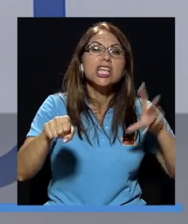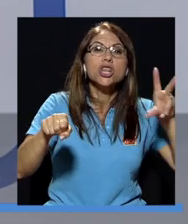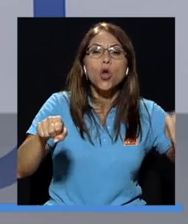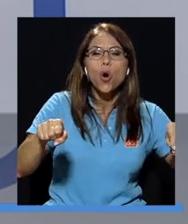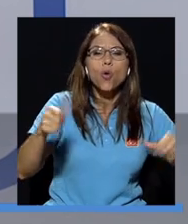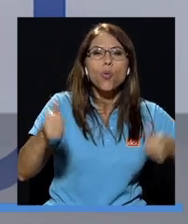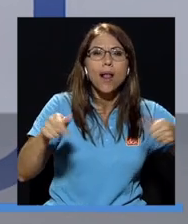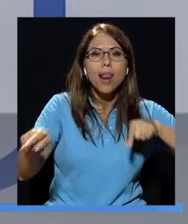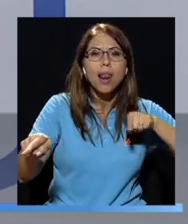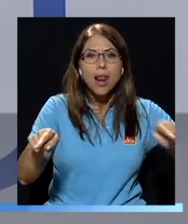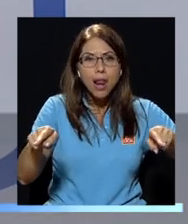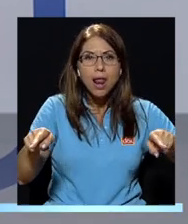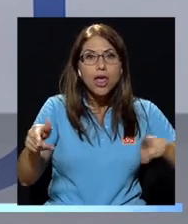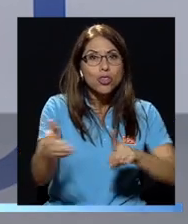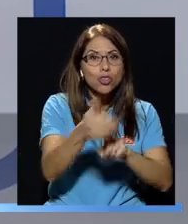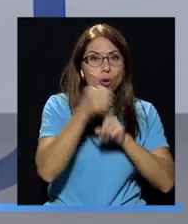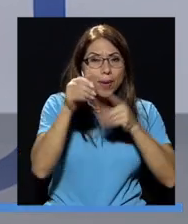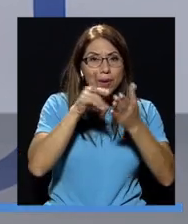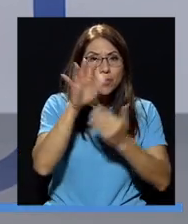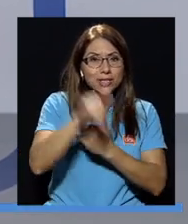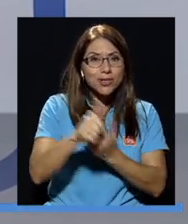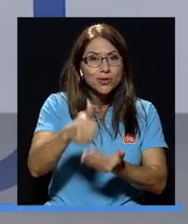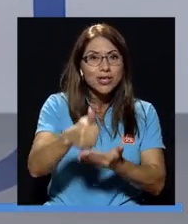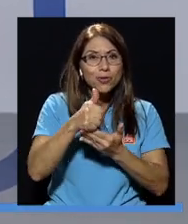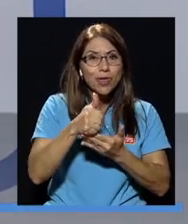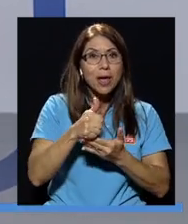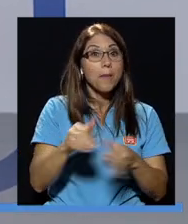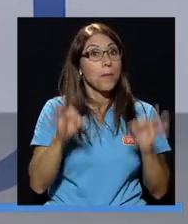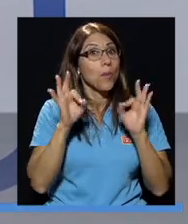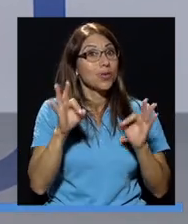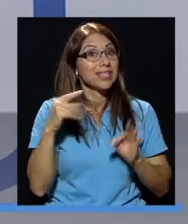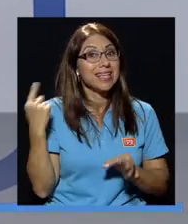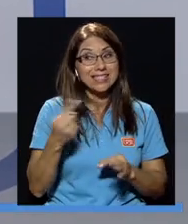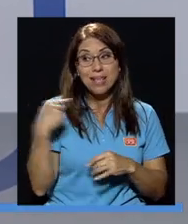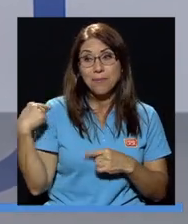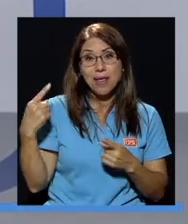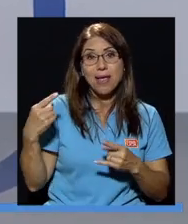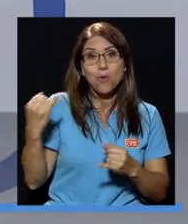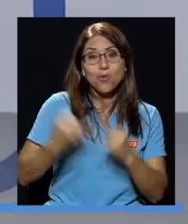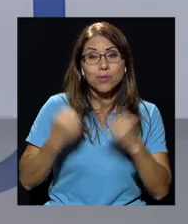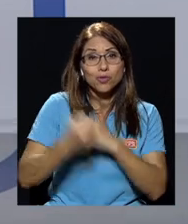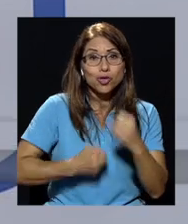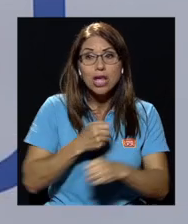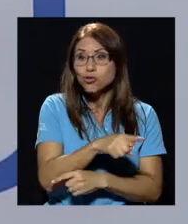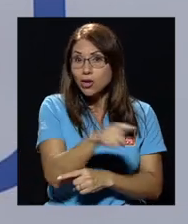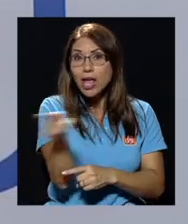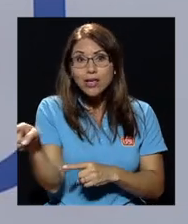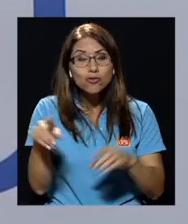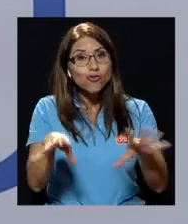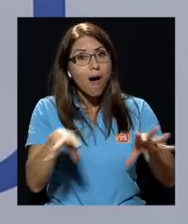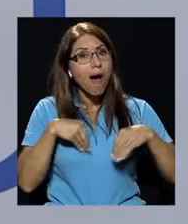Por dicha siempre, en estos últimos años que lo hemos llevado, el calendario siempre nos ha acogido de manera positiva.